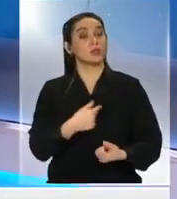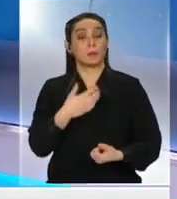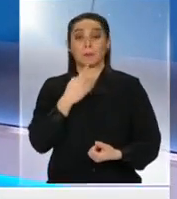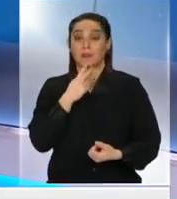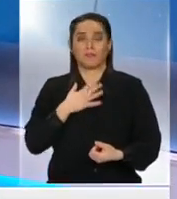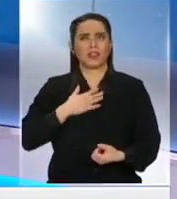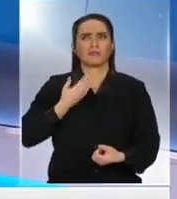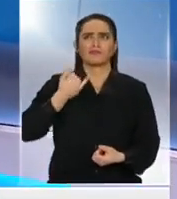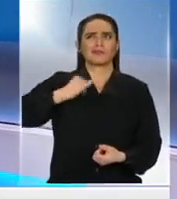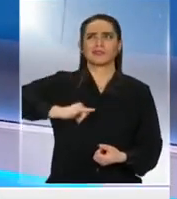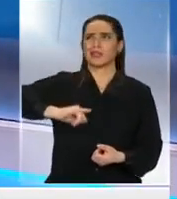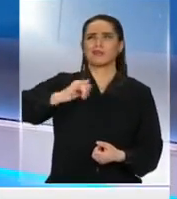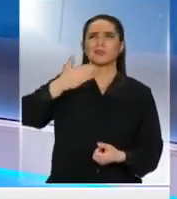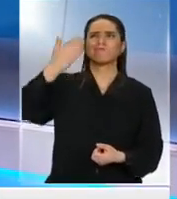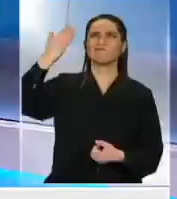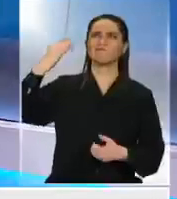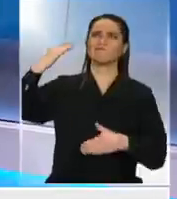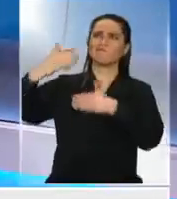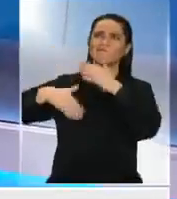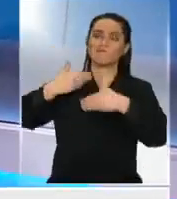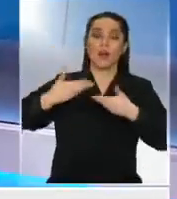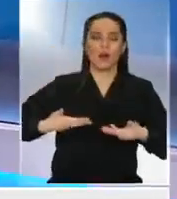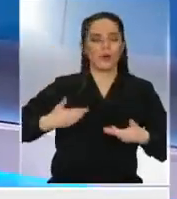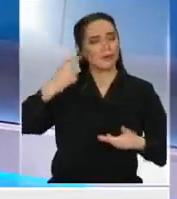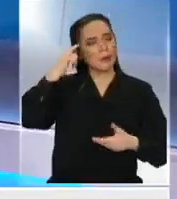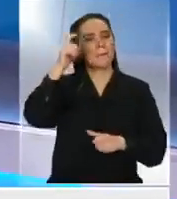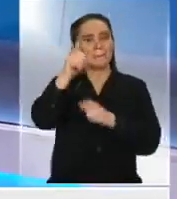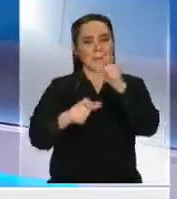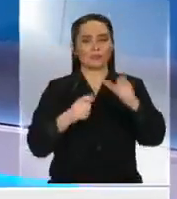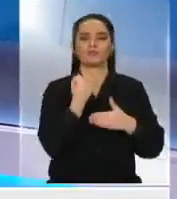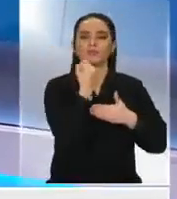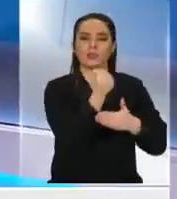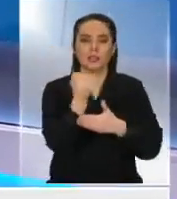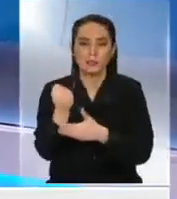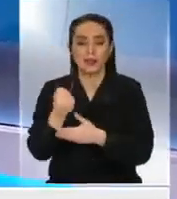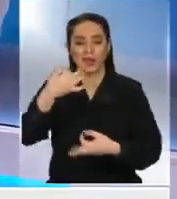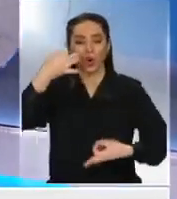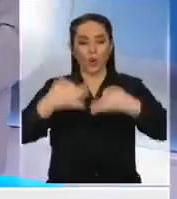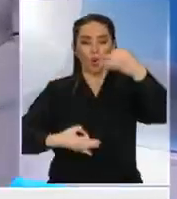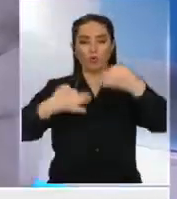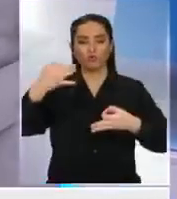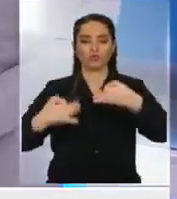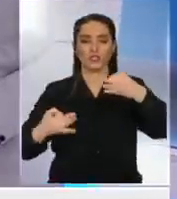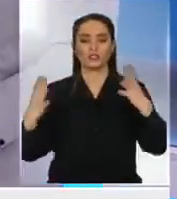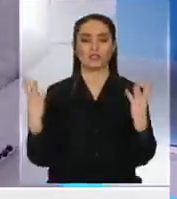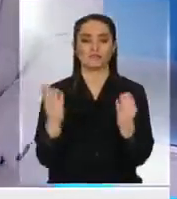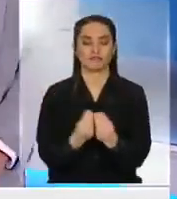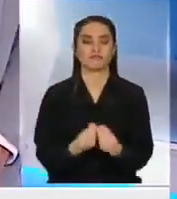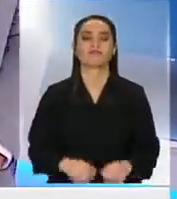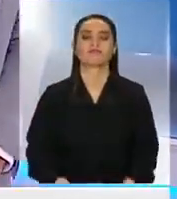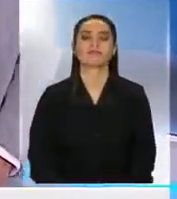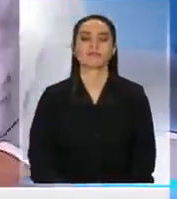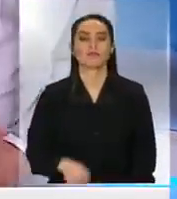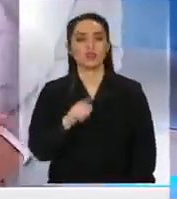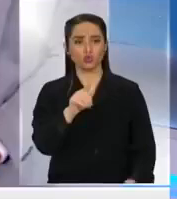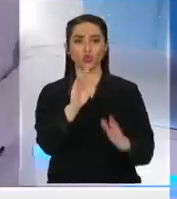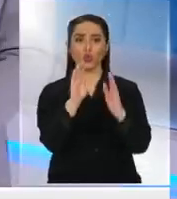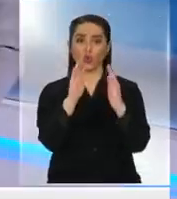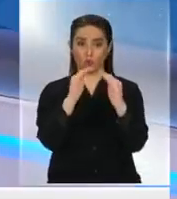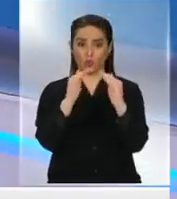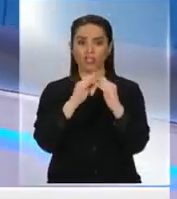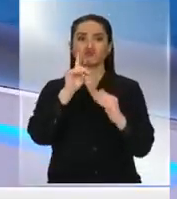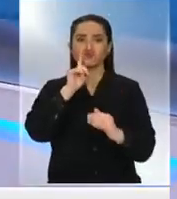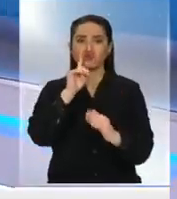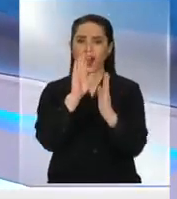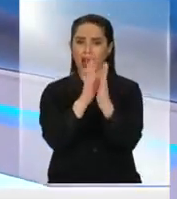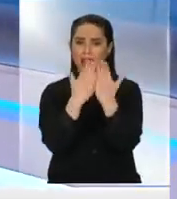de servir a los otros, de trabajar para precisamente combatir la injusticia. Tienes muchos libros en tu casa. Así es. ¿Qué libro estás leyendo